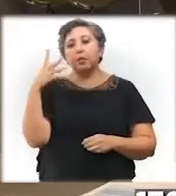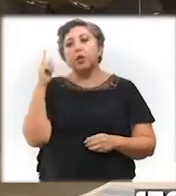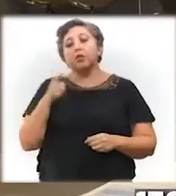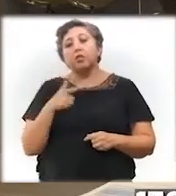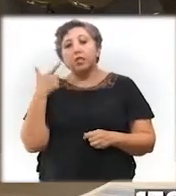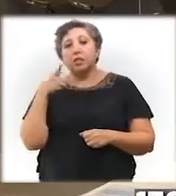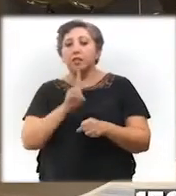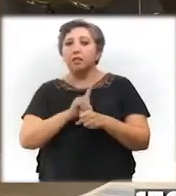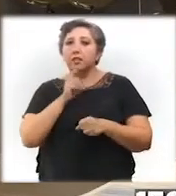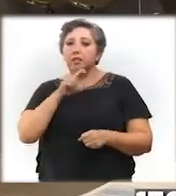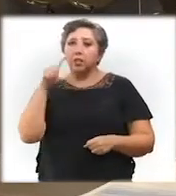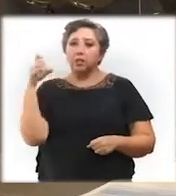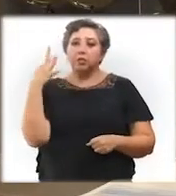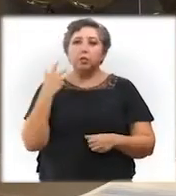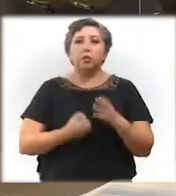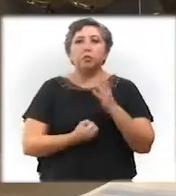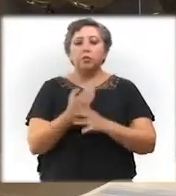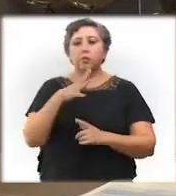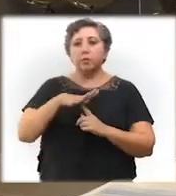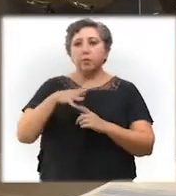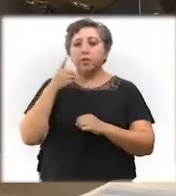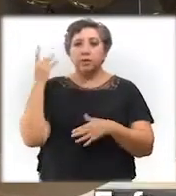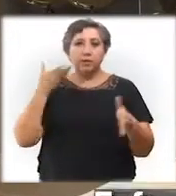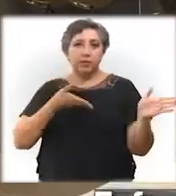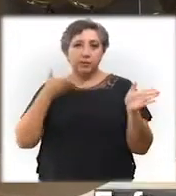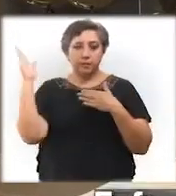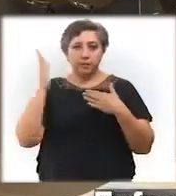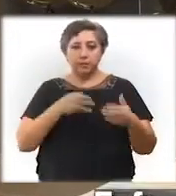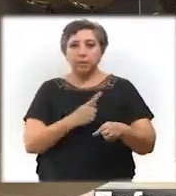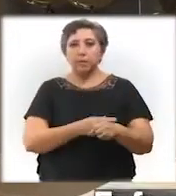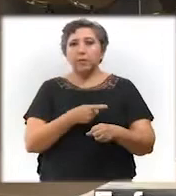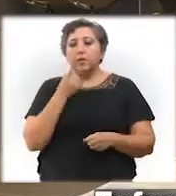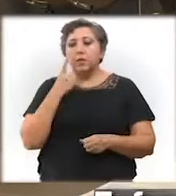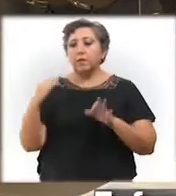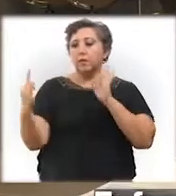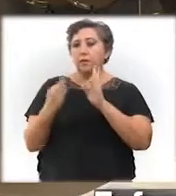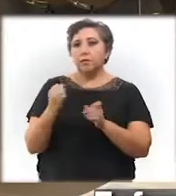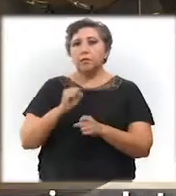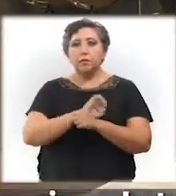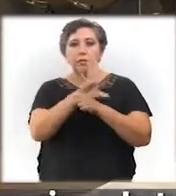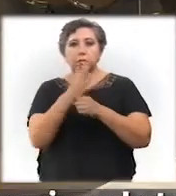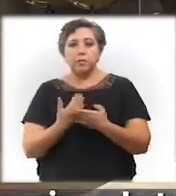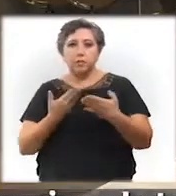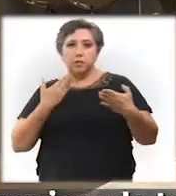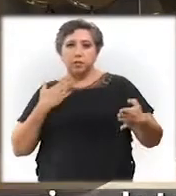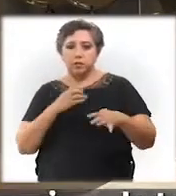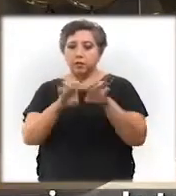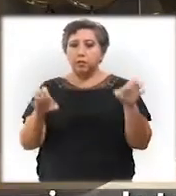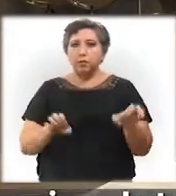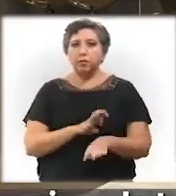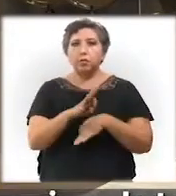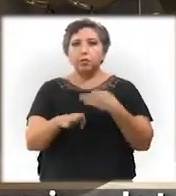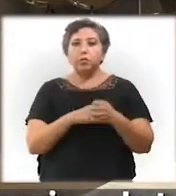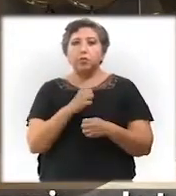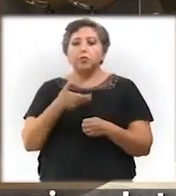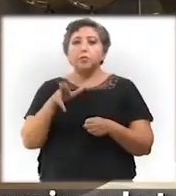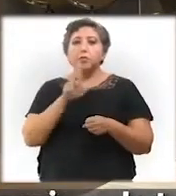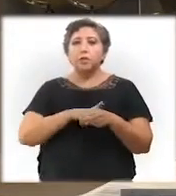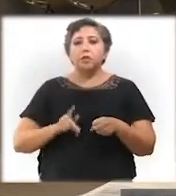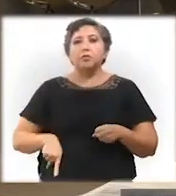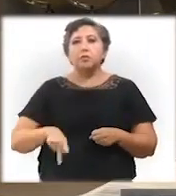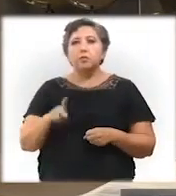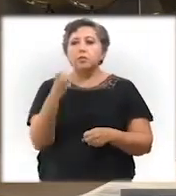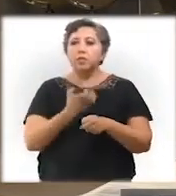150 nuevas unidades de traslado y nuevas ambulancias. Enfrentamos al COVID anticipándonos, equipando todos los hospitales públicos del estado.